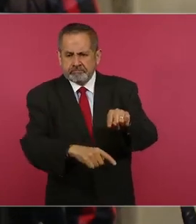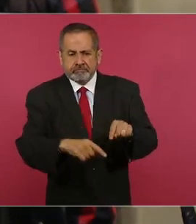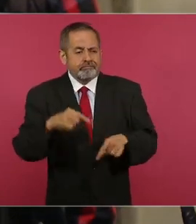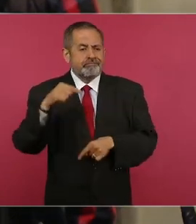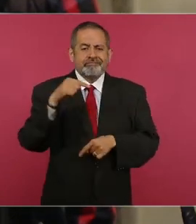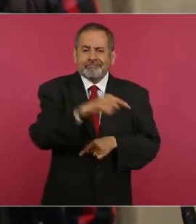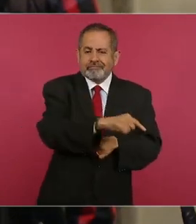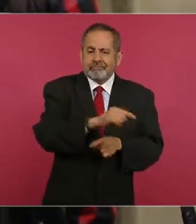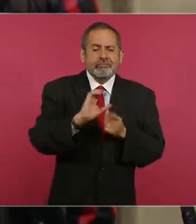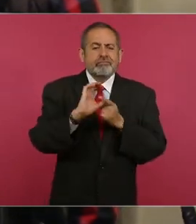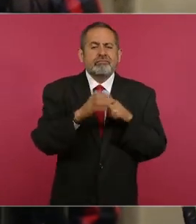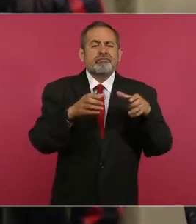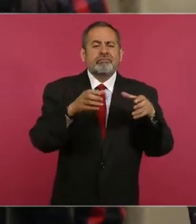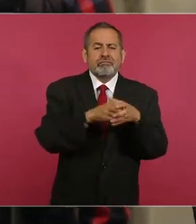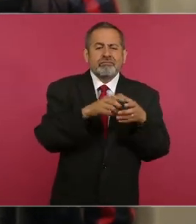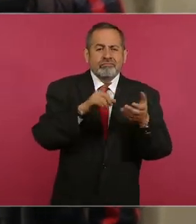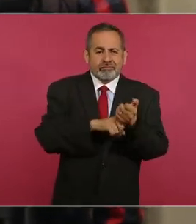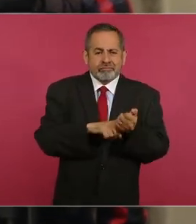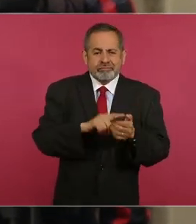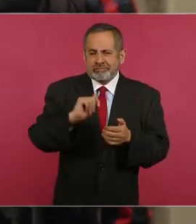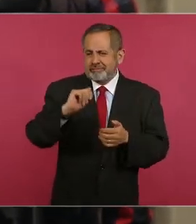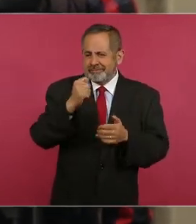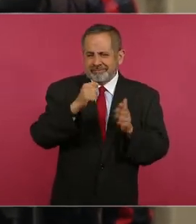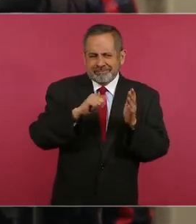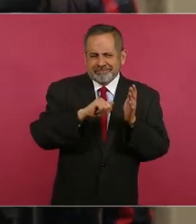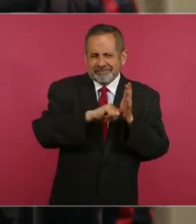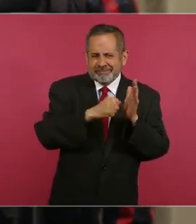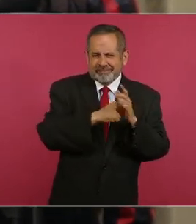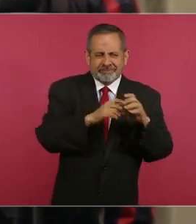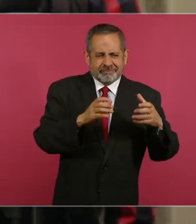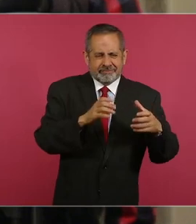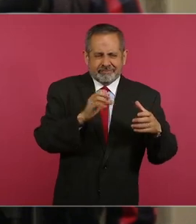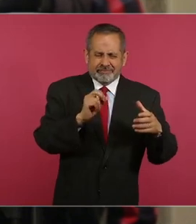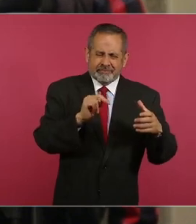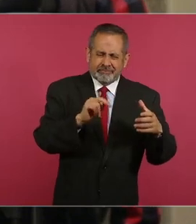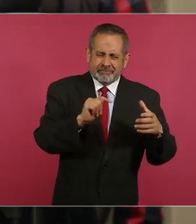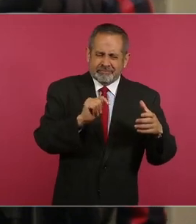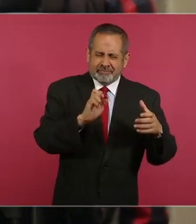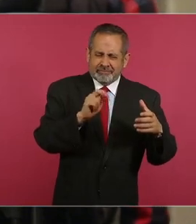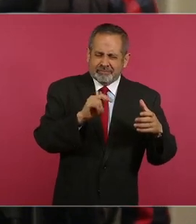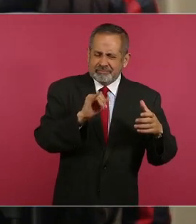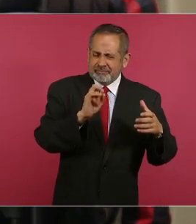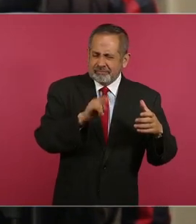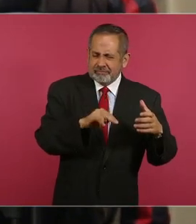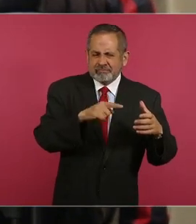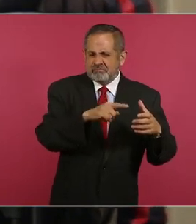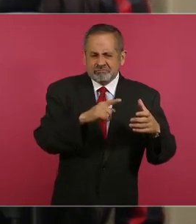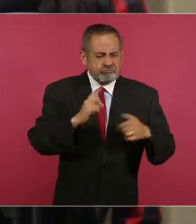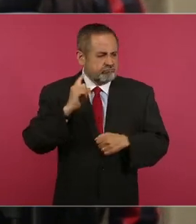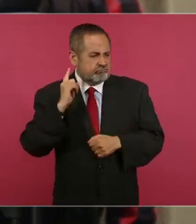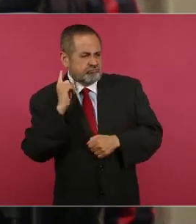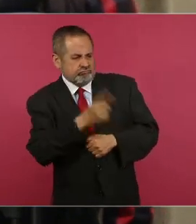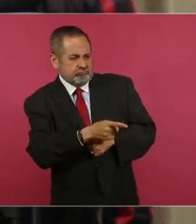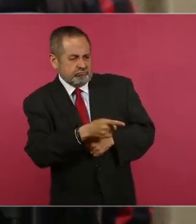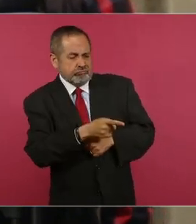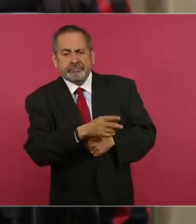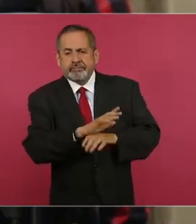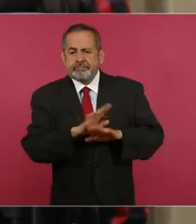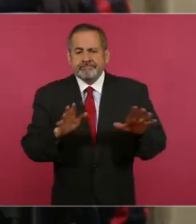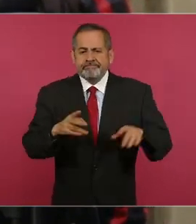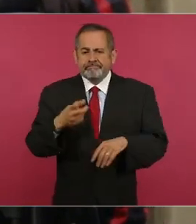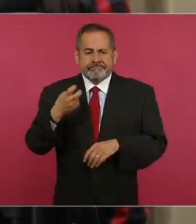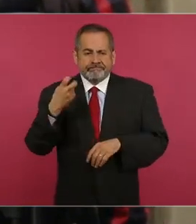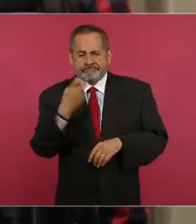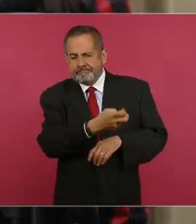Comisión de lo Contencioso, Comisión Técnica de lo Contencioso, quien ha sido señalado por este